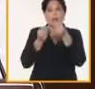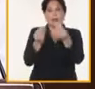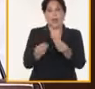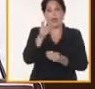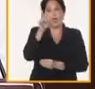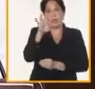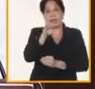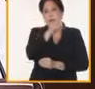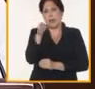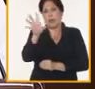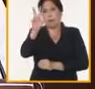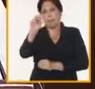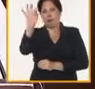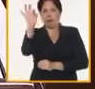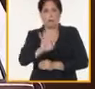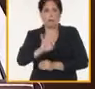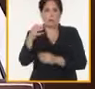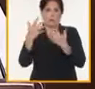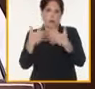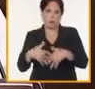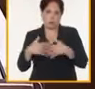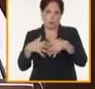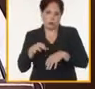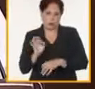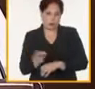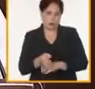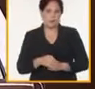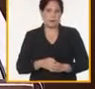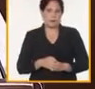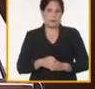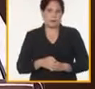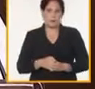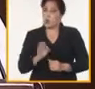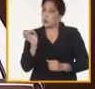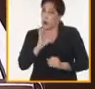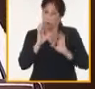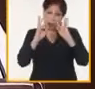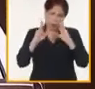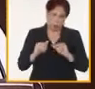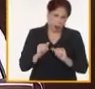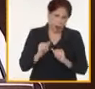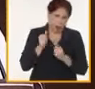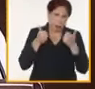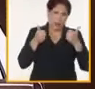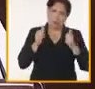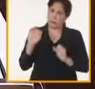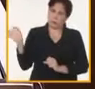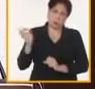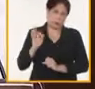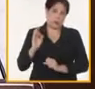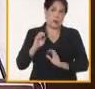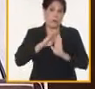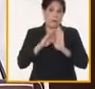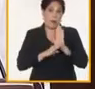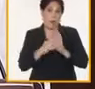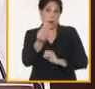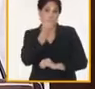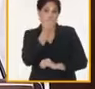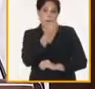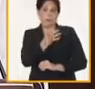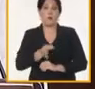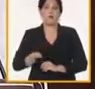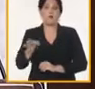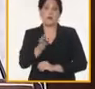15 y 20% de la producción. Aún no se obtienen los resultados esperados en el programa de autoabastecimiento